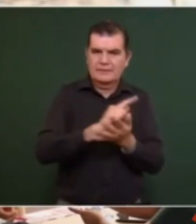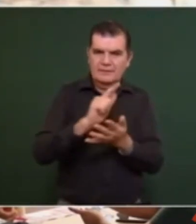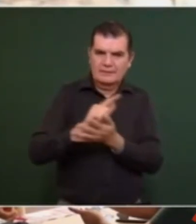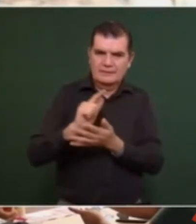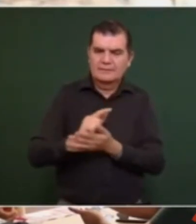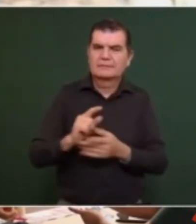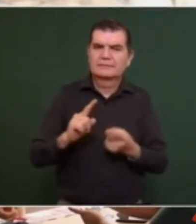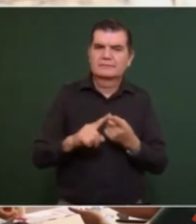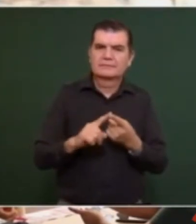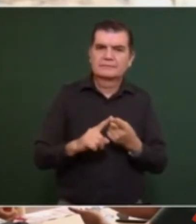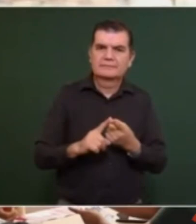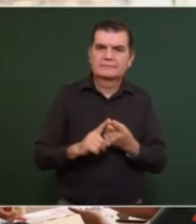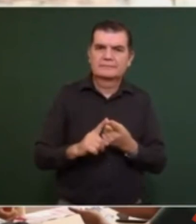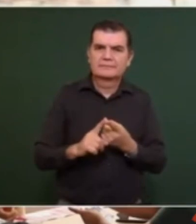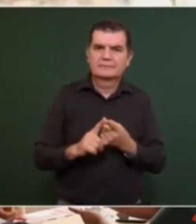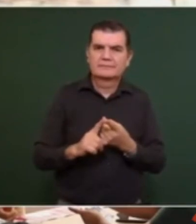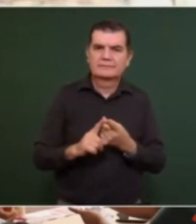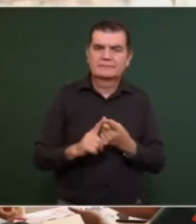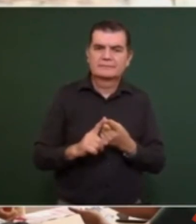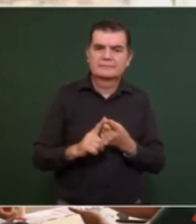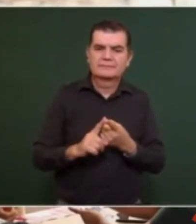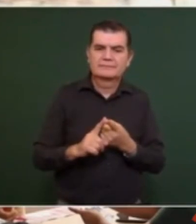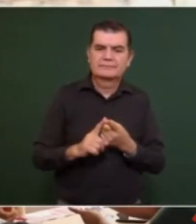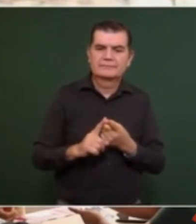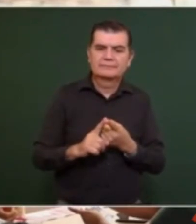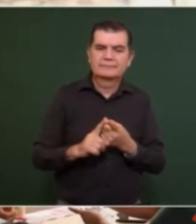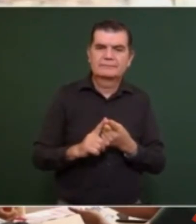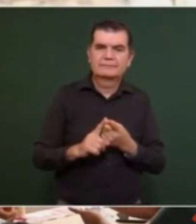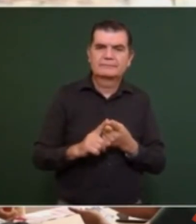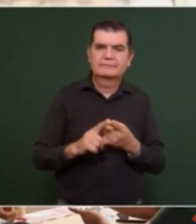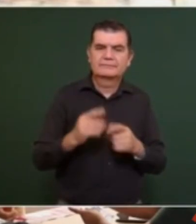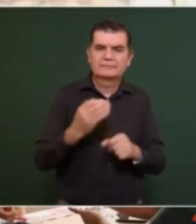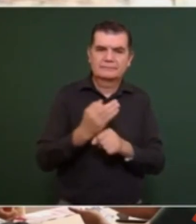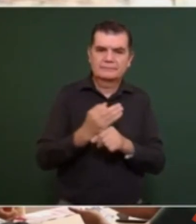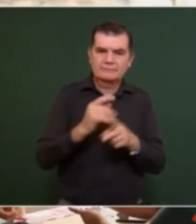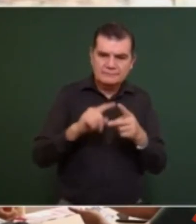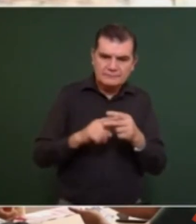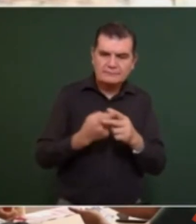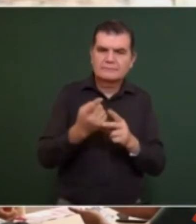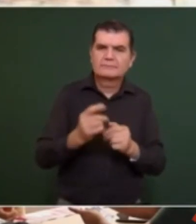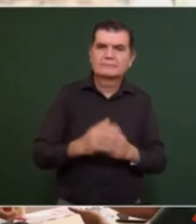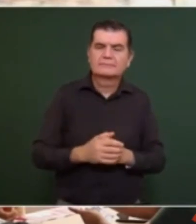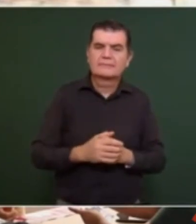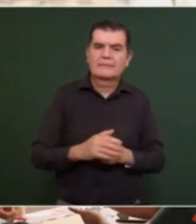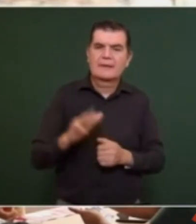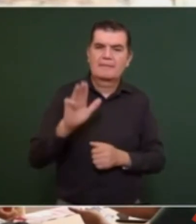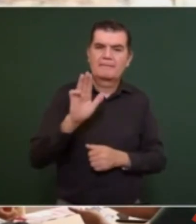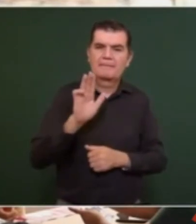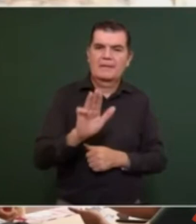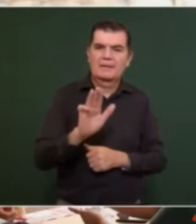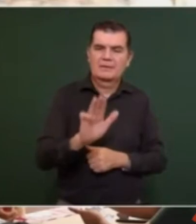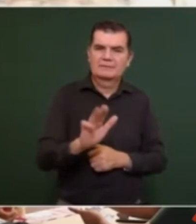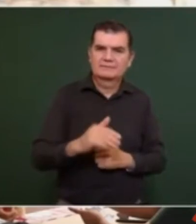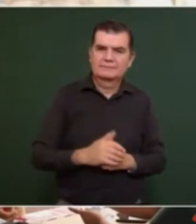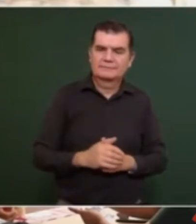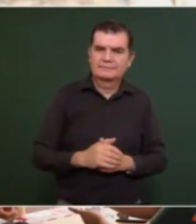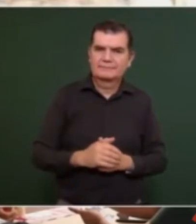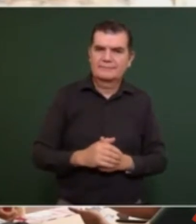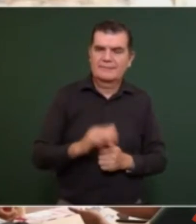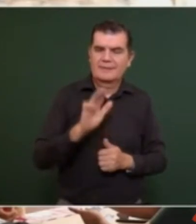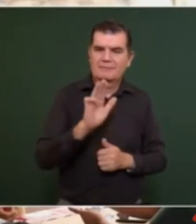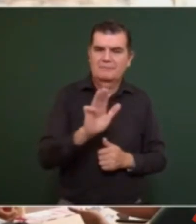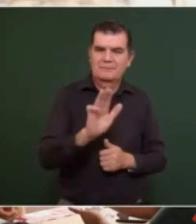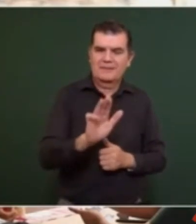vamos a iniciar el miércoles de la